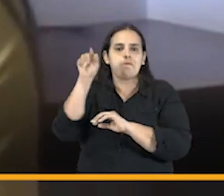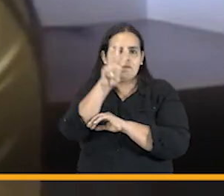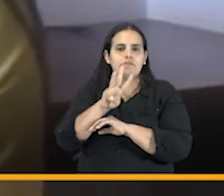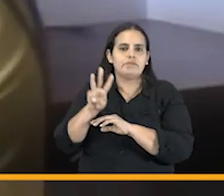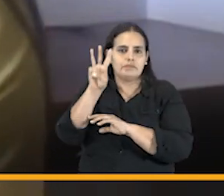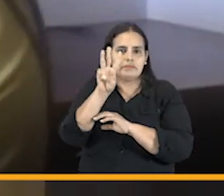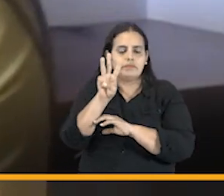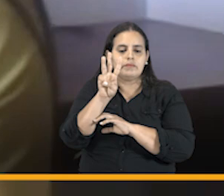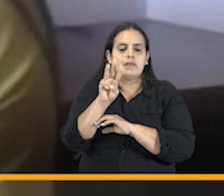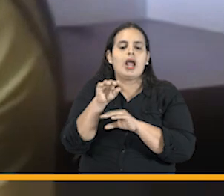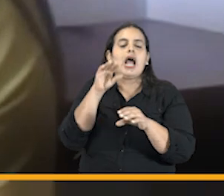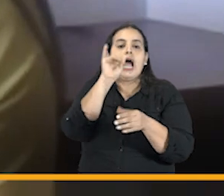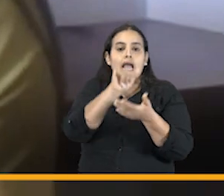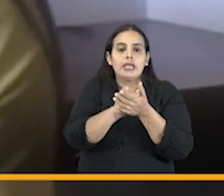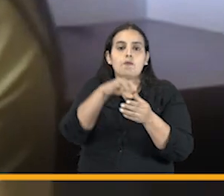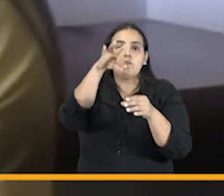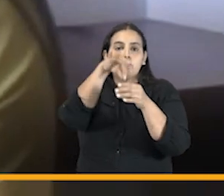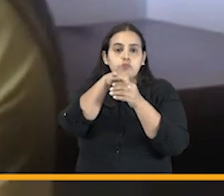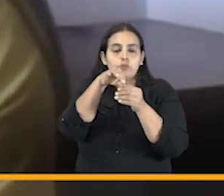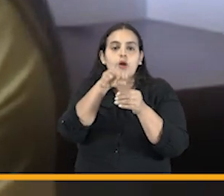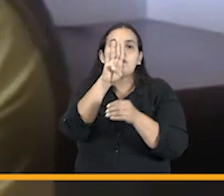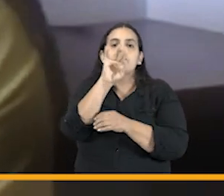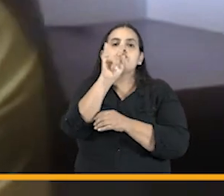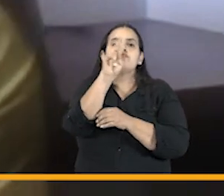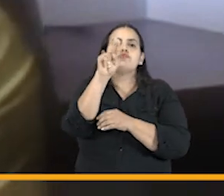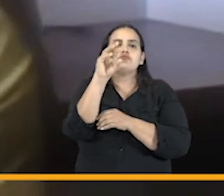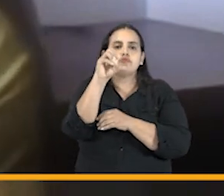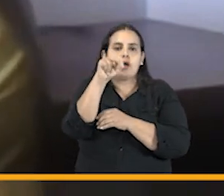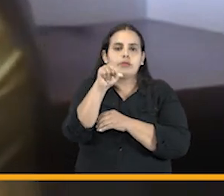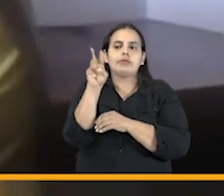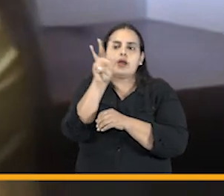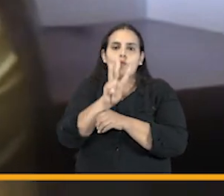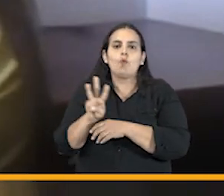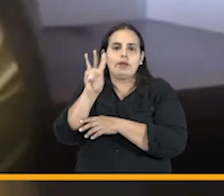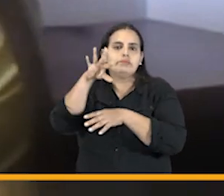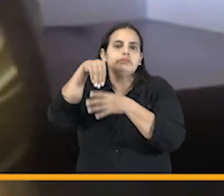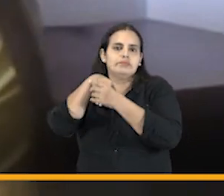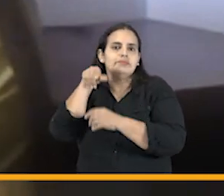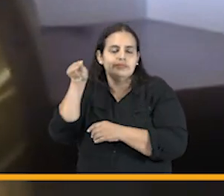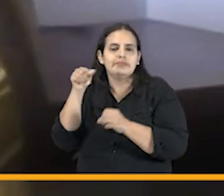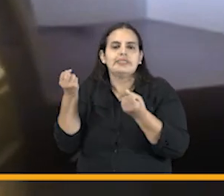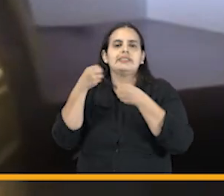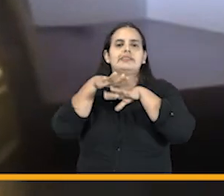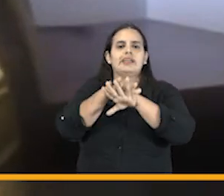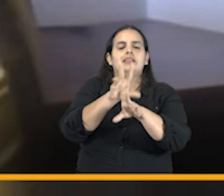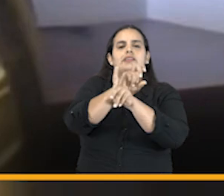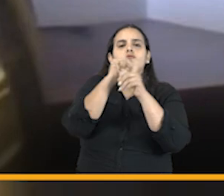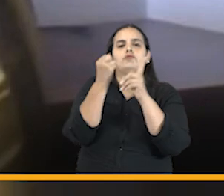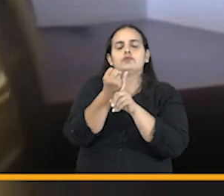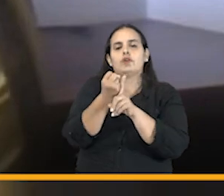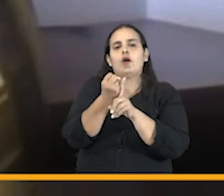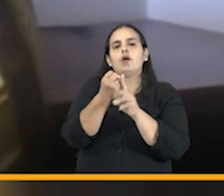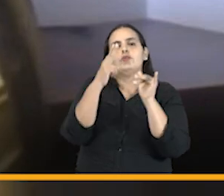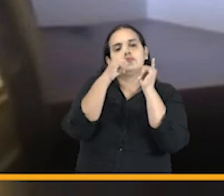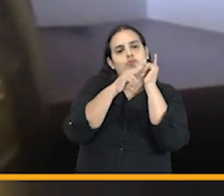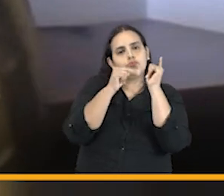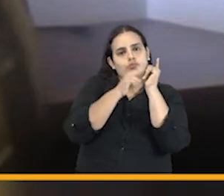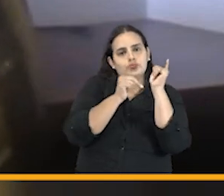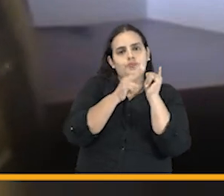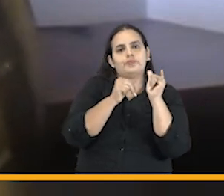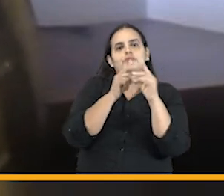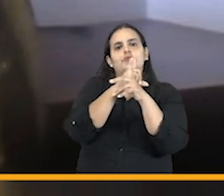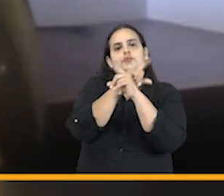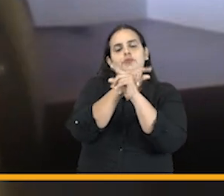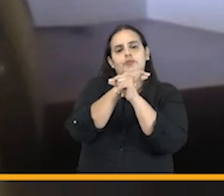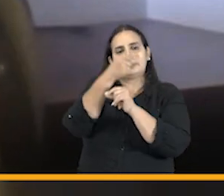web buzones electrónicos ubicados en el sitio web oficial redes sociales youtube twitter facebook